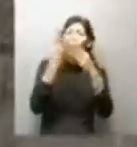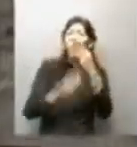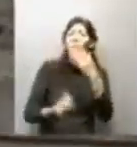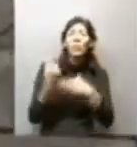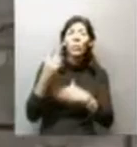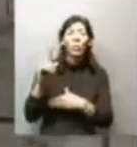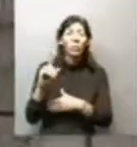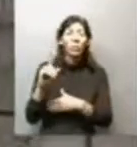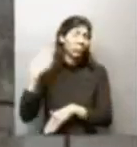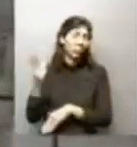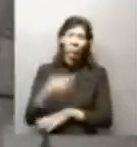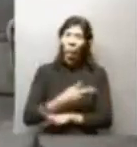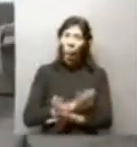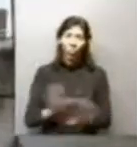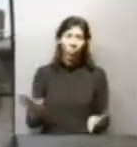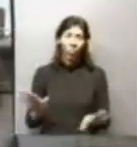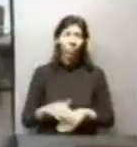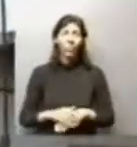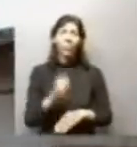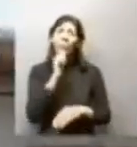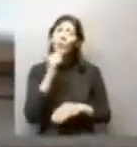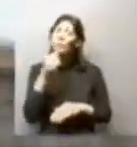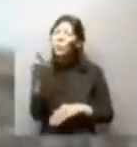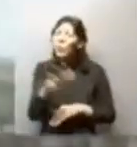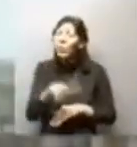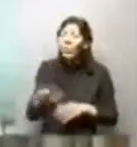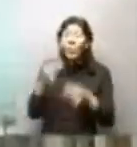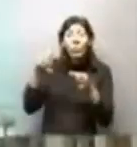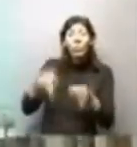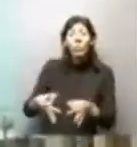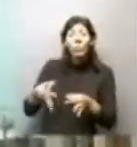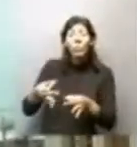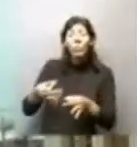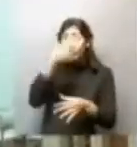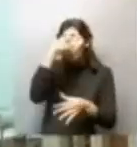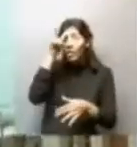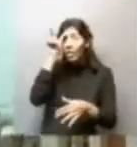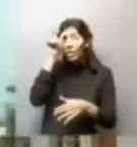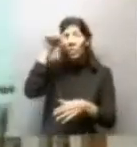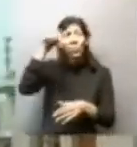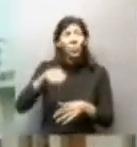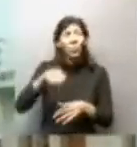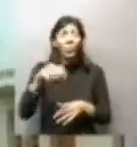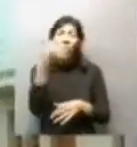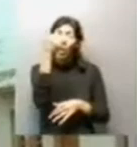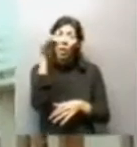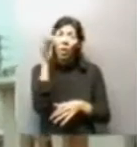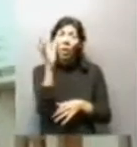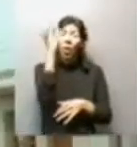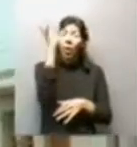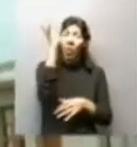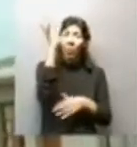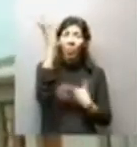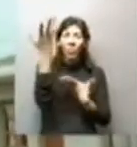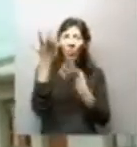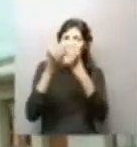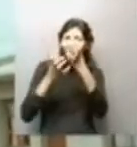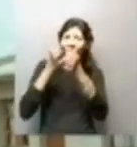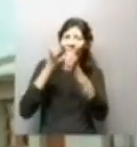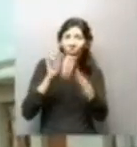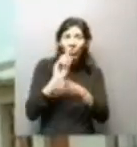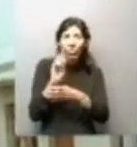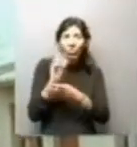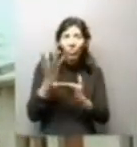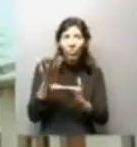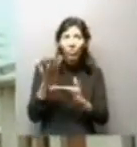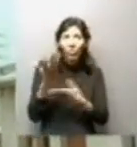falencia tienen? Sí, de todas. Y en materia de seguridad, ¿cómo está el barrio? Ahora con eso que pusieron esa cámara ahí, pero no funciona tan